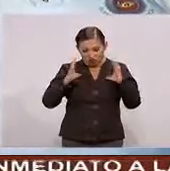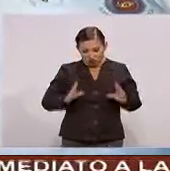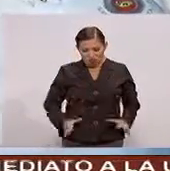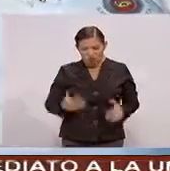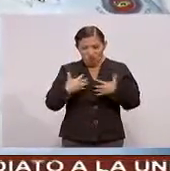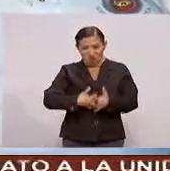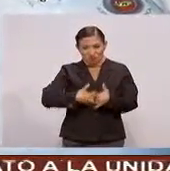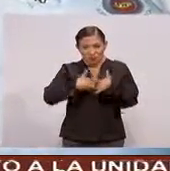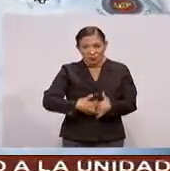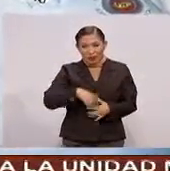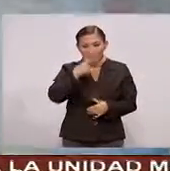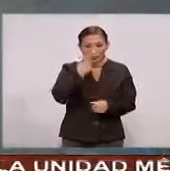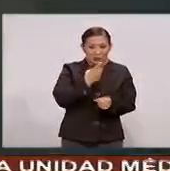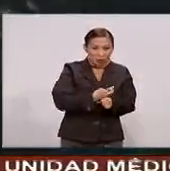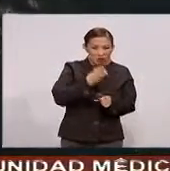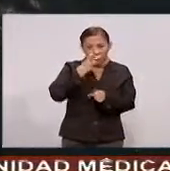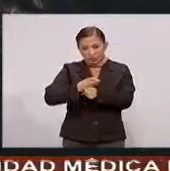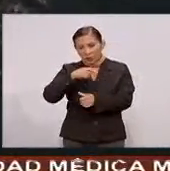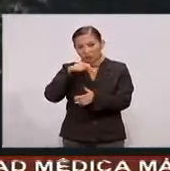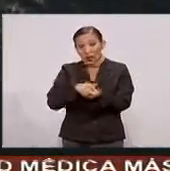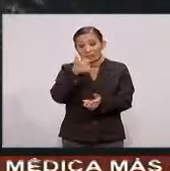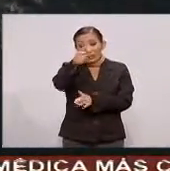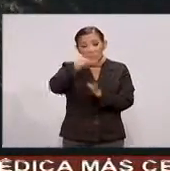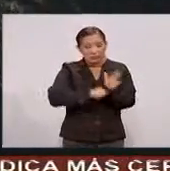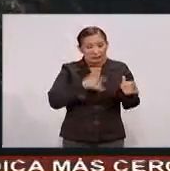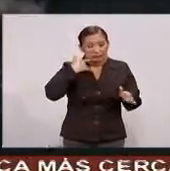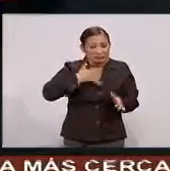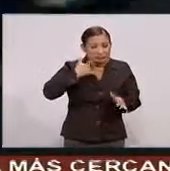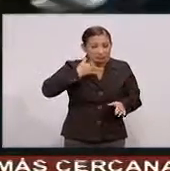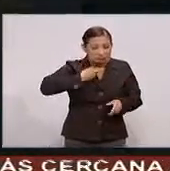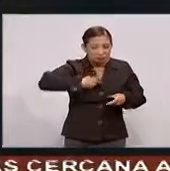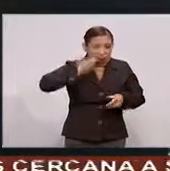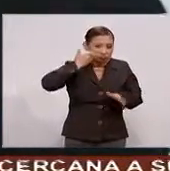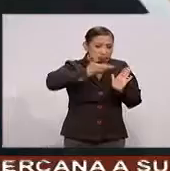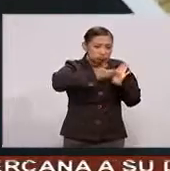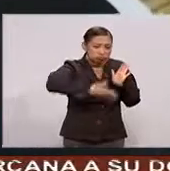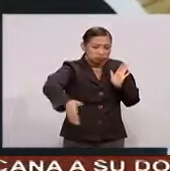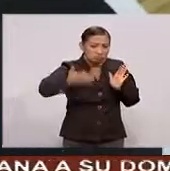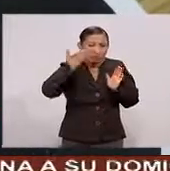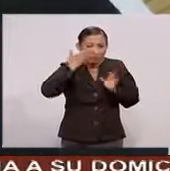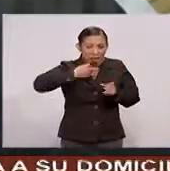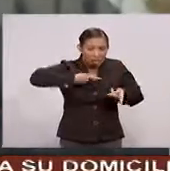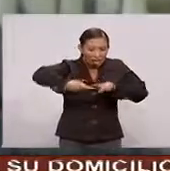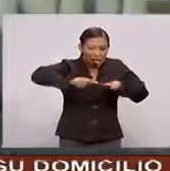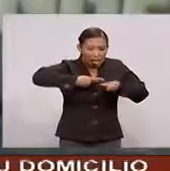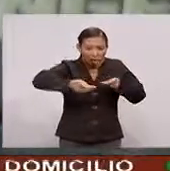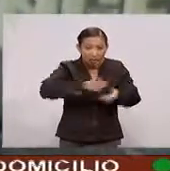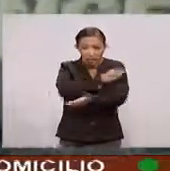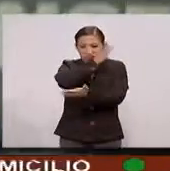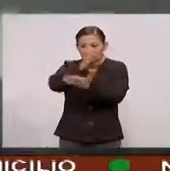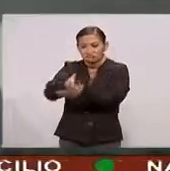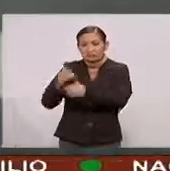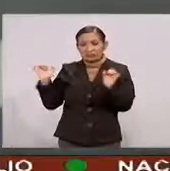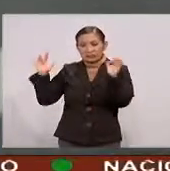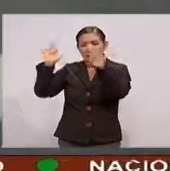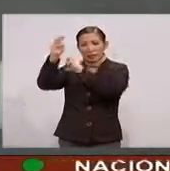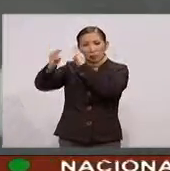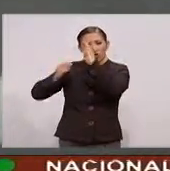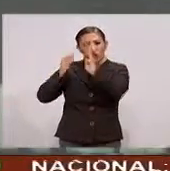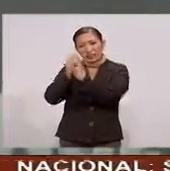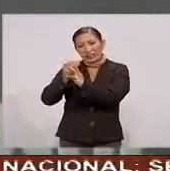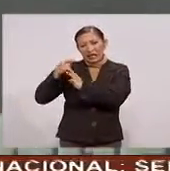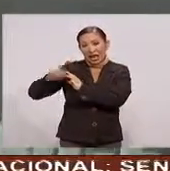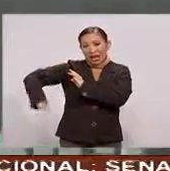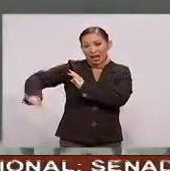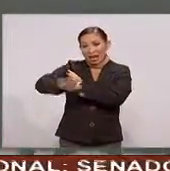El segundo Y el tercer lugar Luego de seis meses De esfuerzo Y largas jornadas De preparación Se presentaron En el evento Más importante A nivel mundial